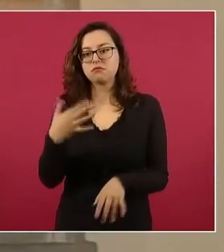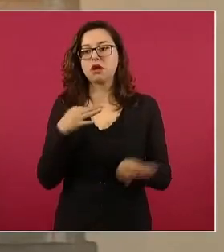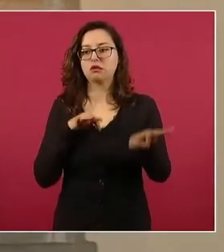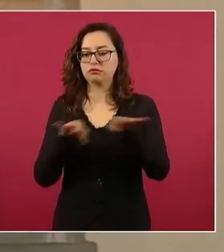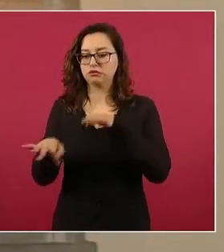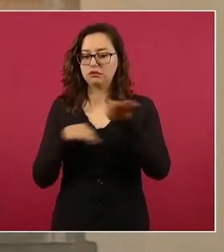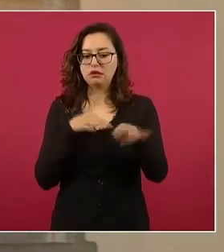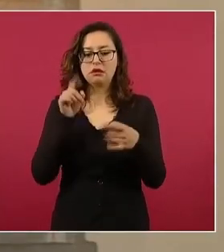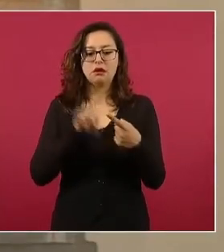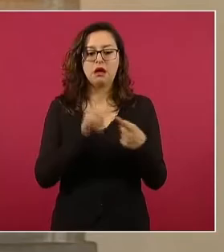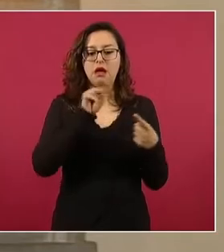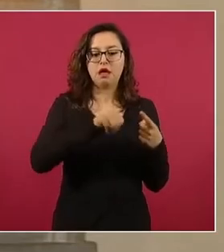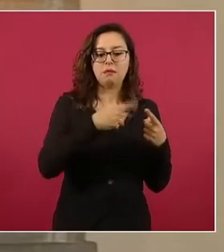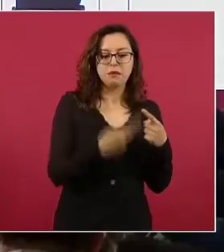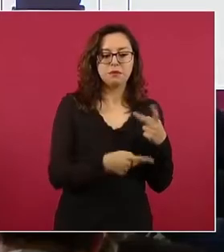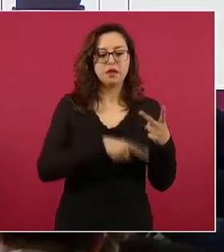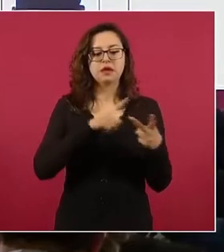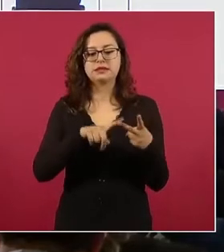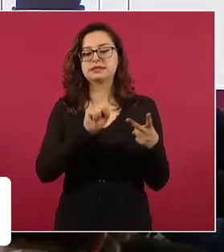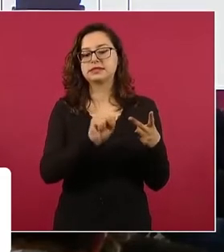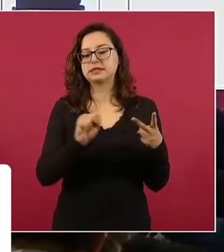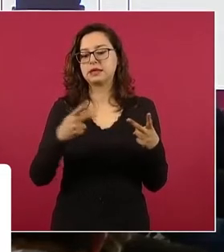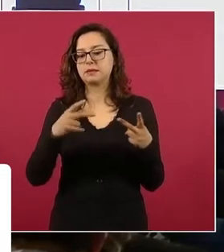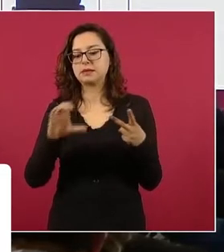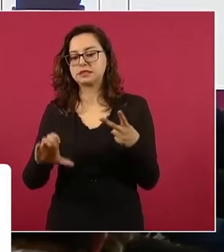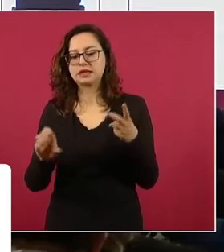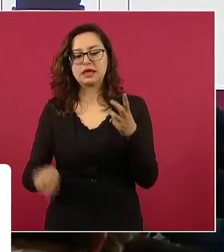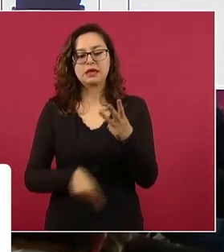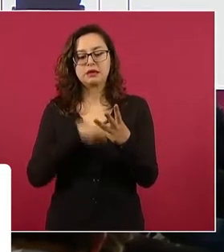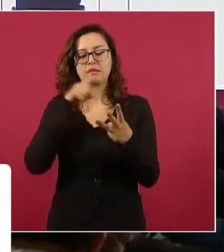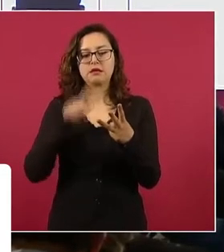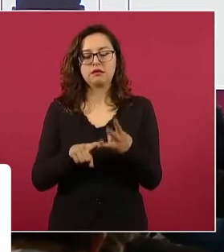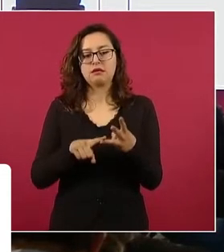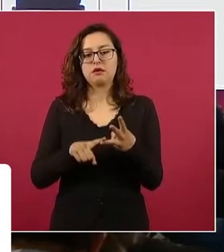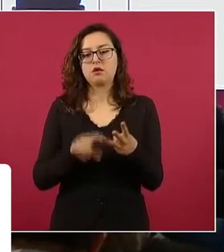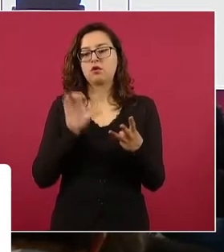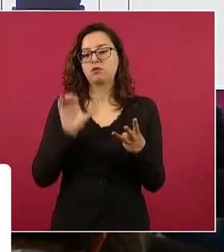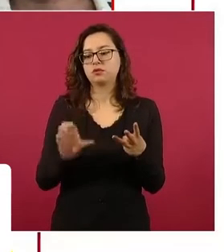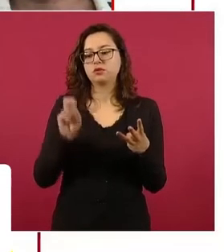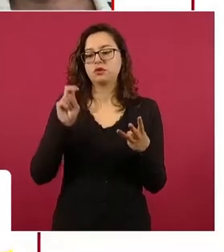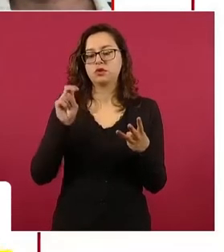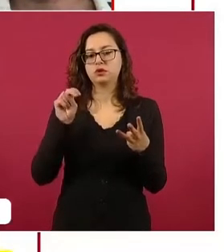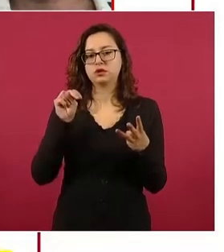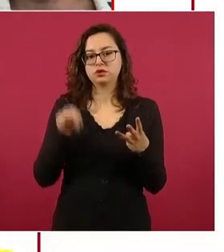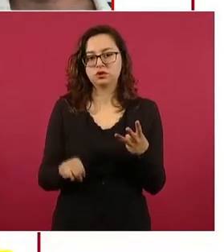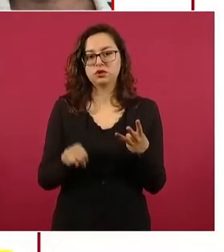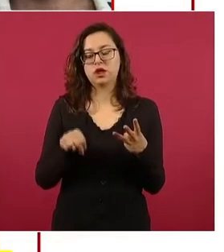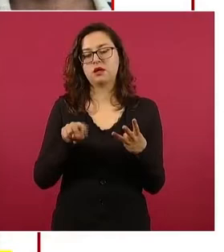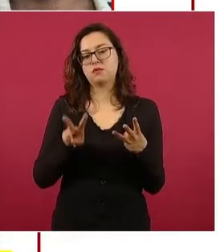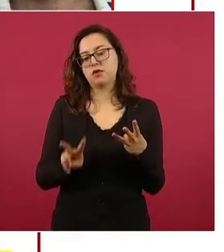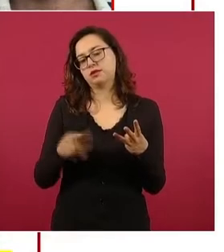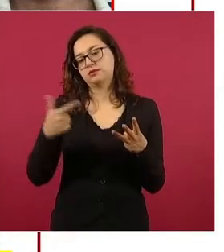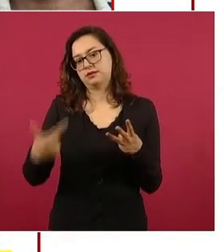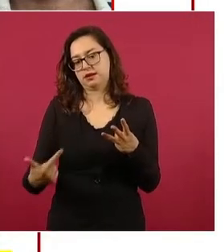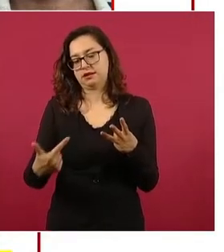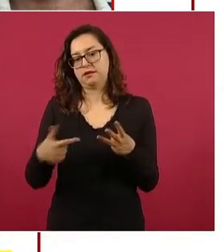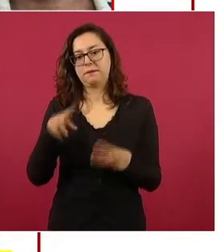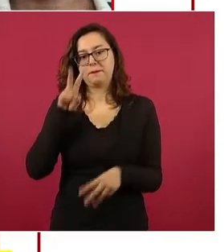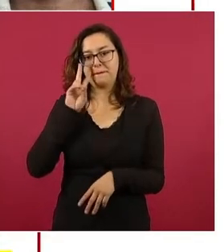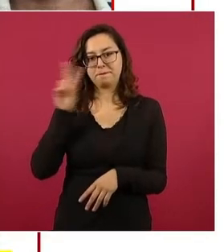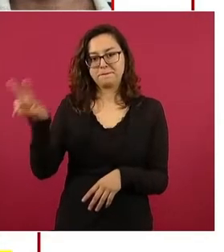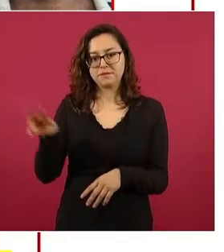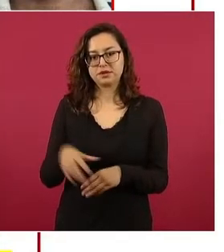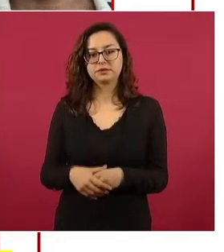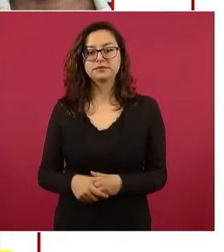Seguridad y Protección Ciudadana y desde luego también de la Comisión Nacional contra la Violencia de Género. Ahí